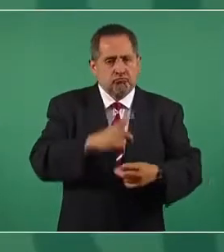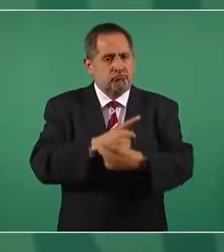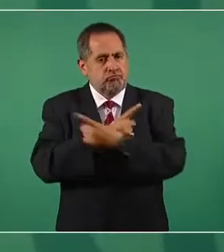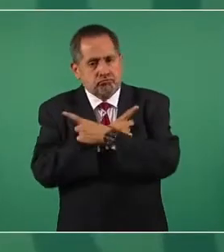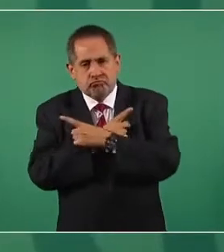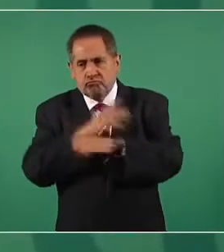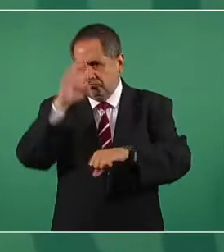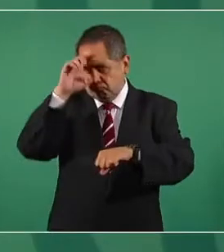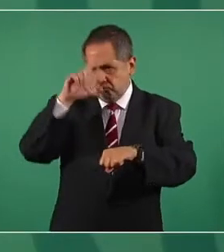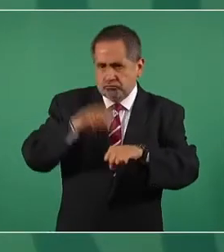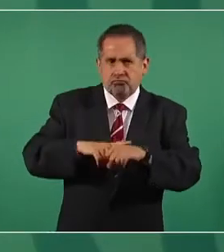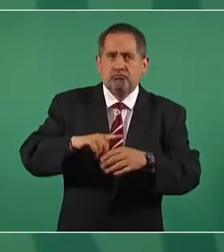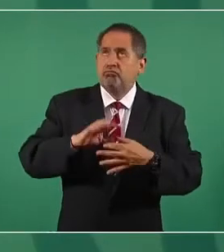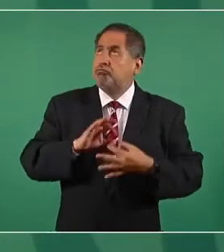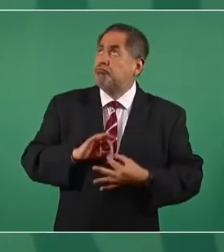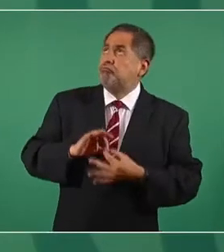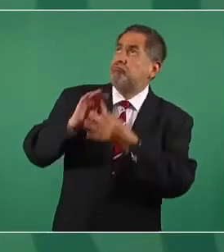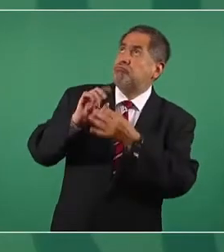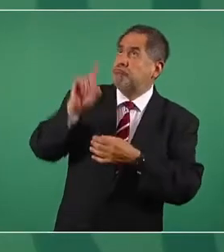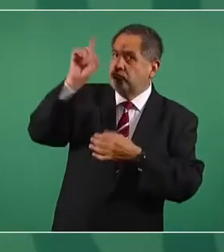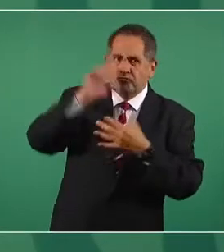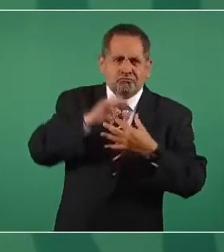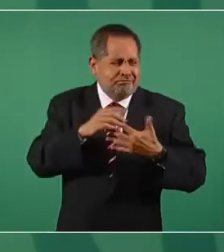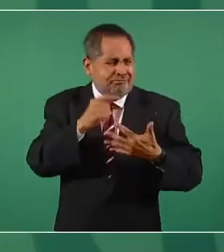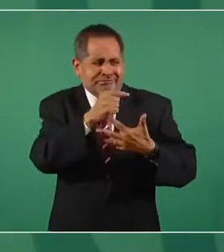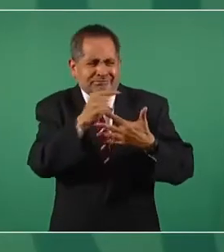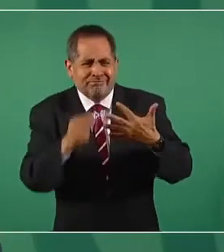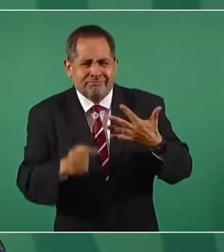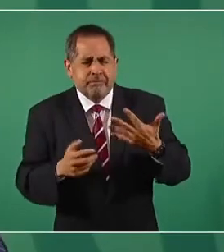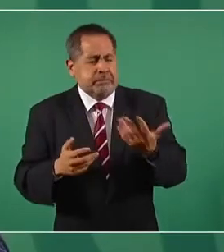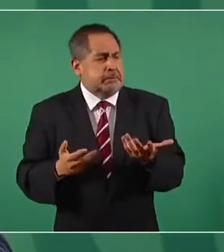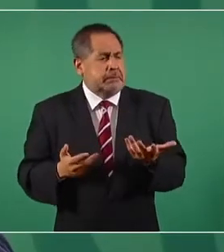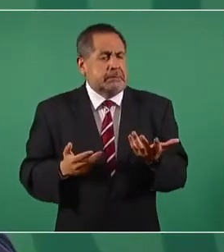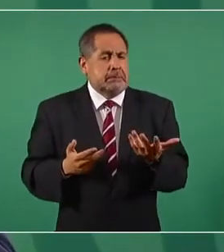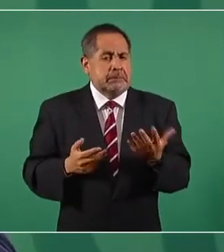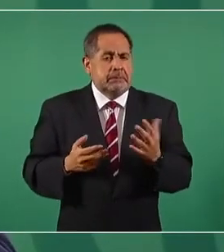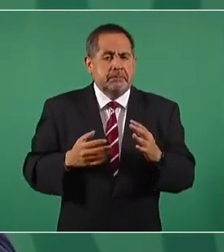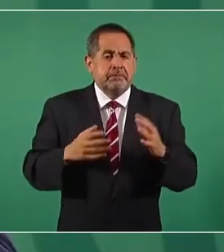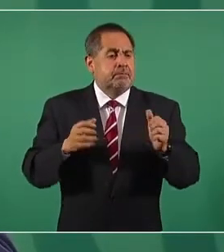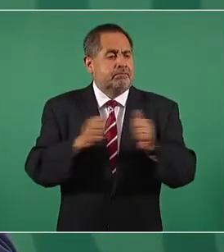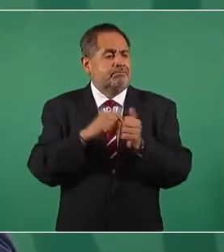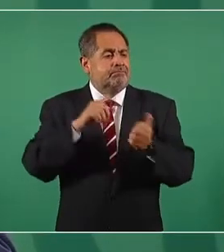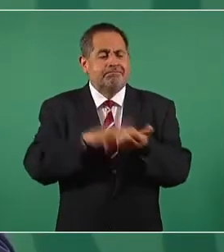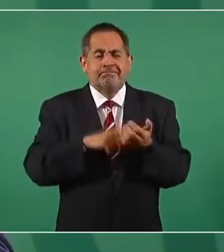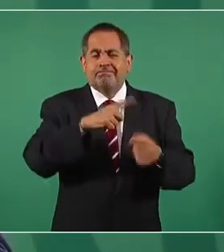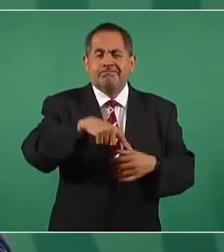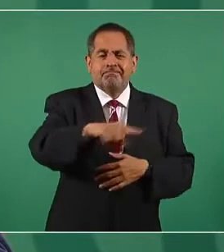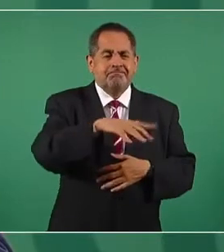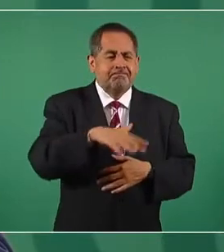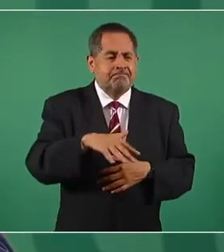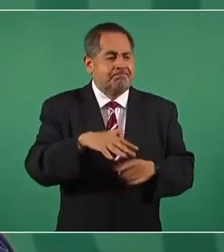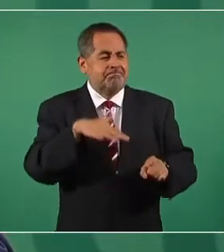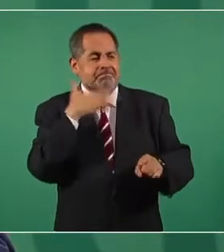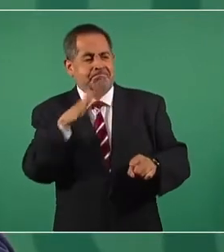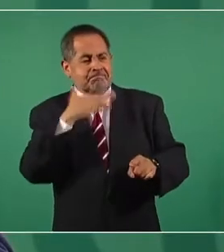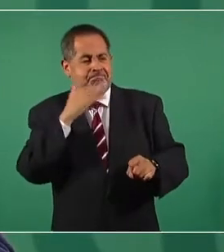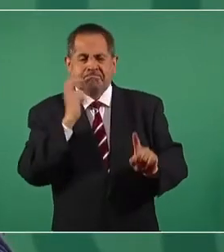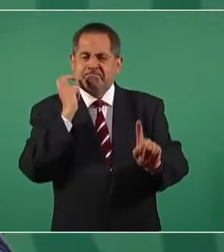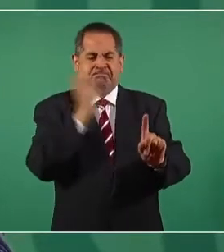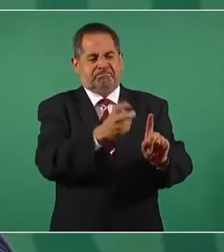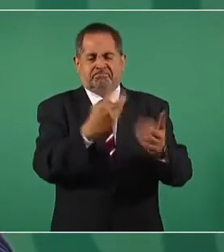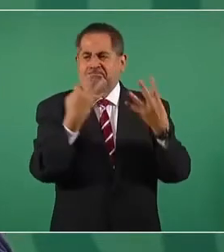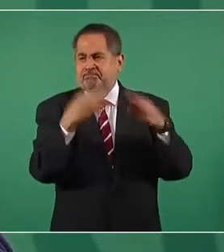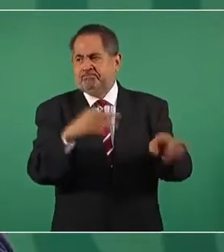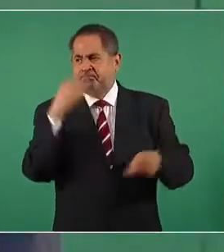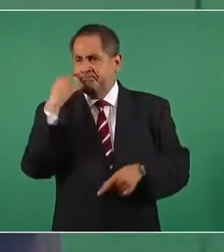morales, espirituales, que se estigmatizancias, que no se les